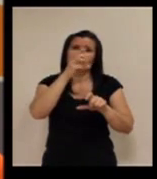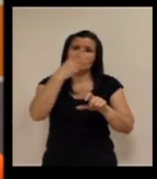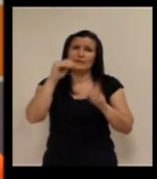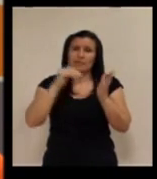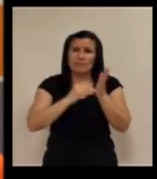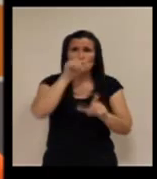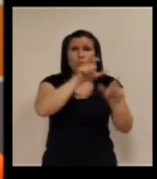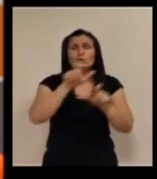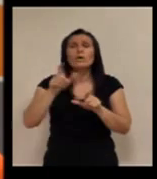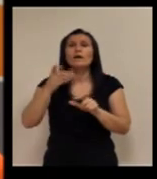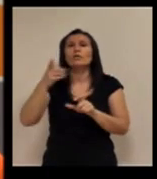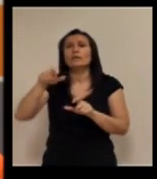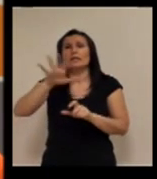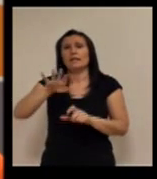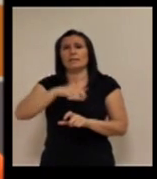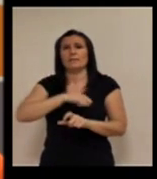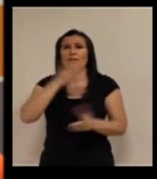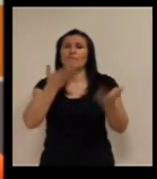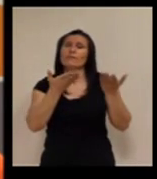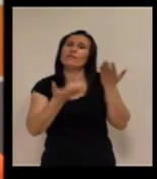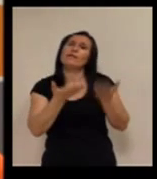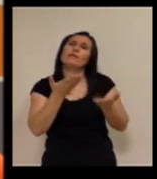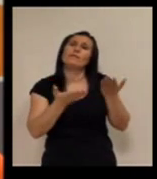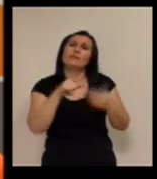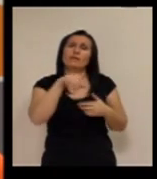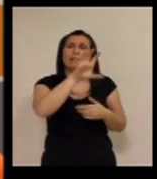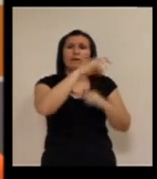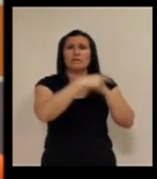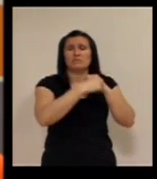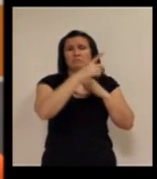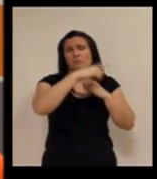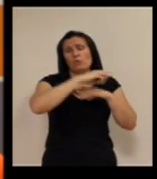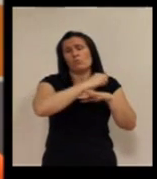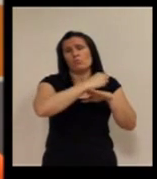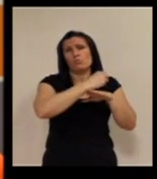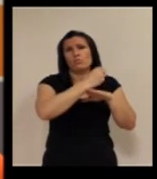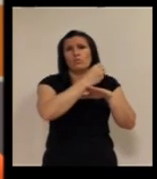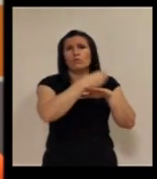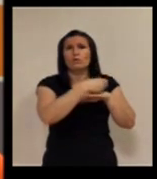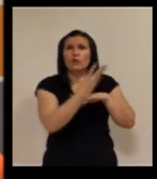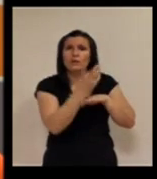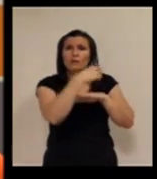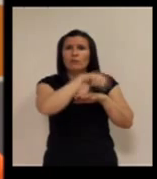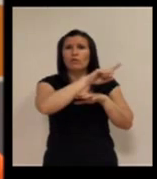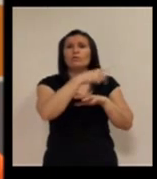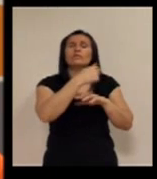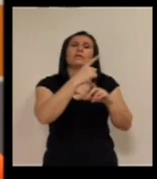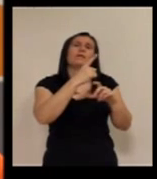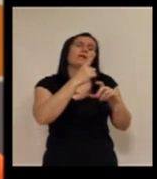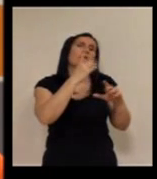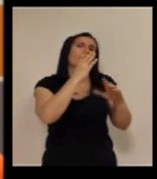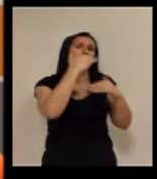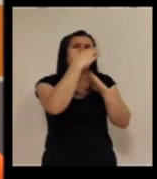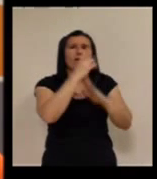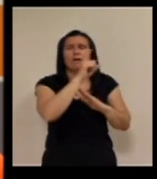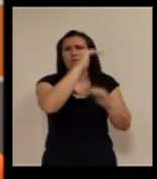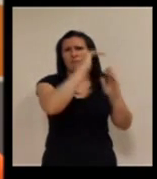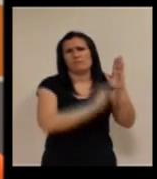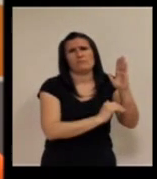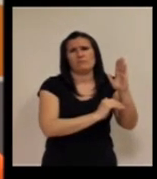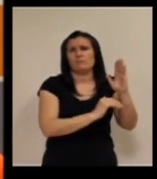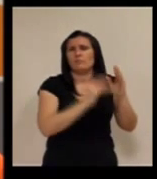usuarios frente a países nórdicos en los cuales la atención a lo mejor es mucho más reducida con lo cual eso creo que es